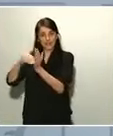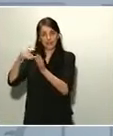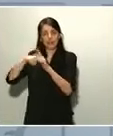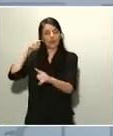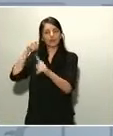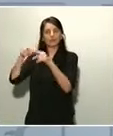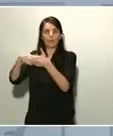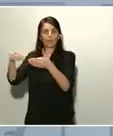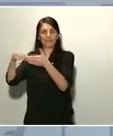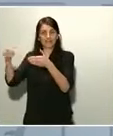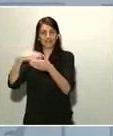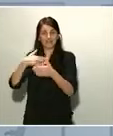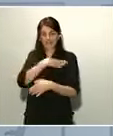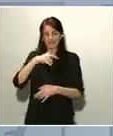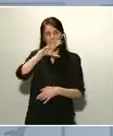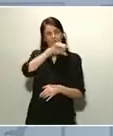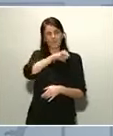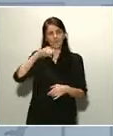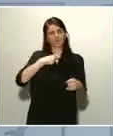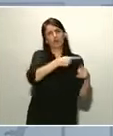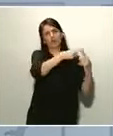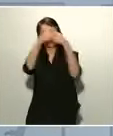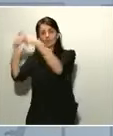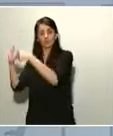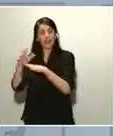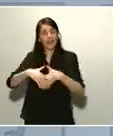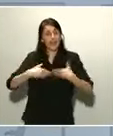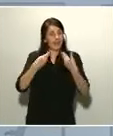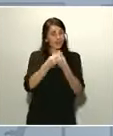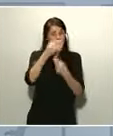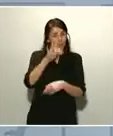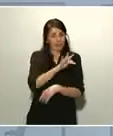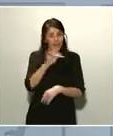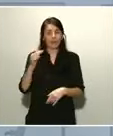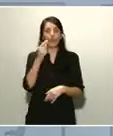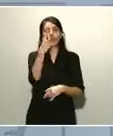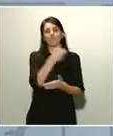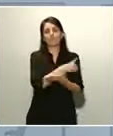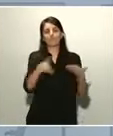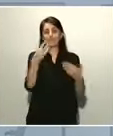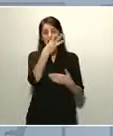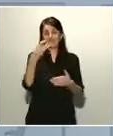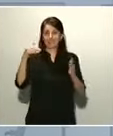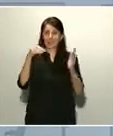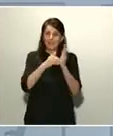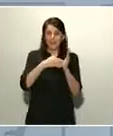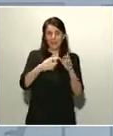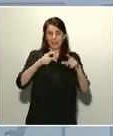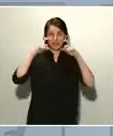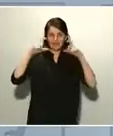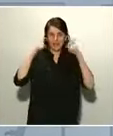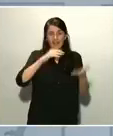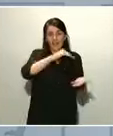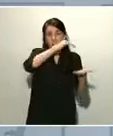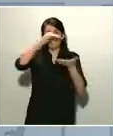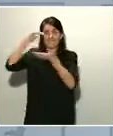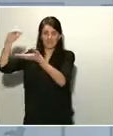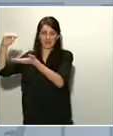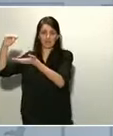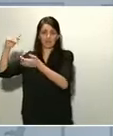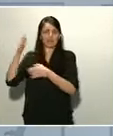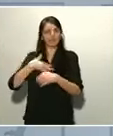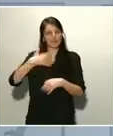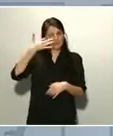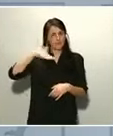En total, 1.300.000 mascarillas. Durante el fin de semana vamos a seguir incrementando de manera permanente el volumen de